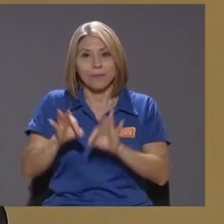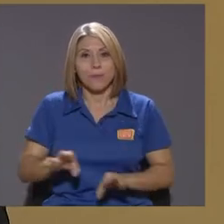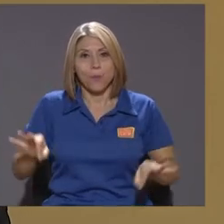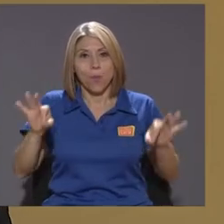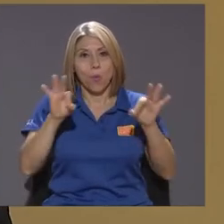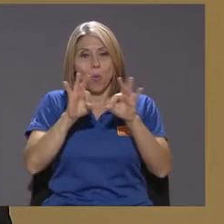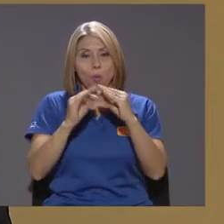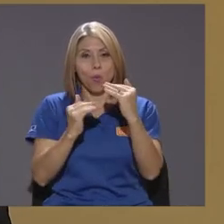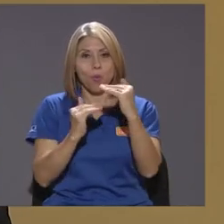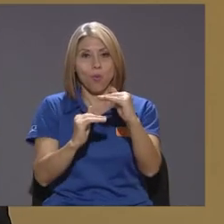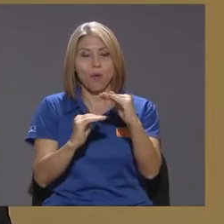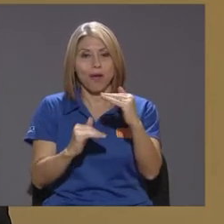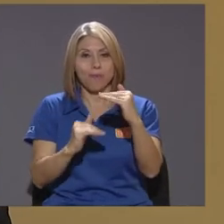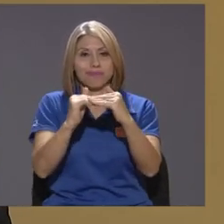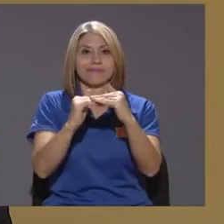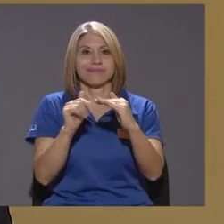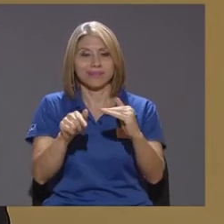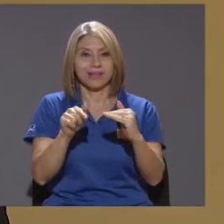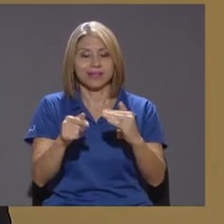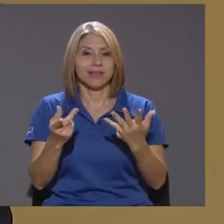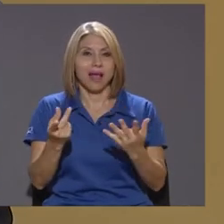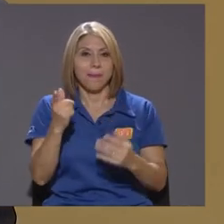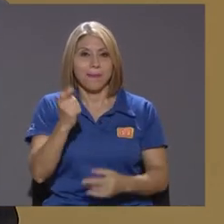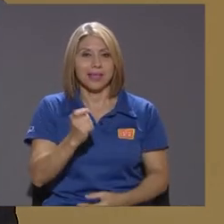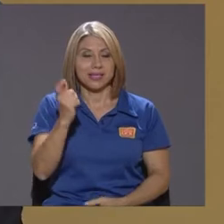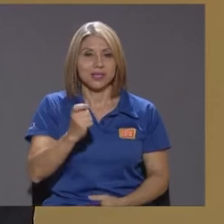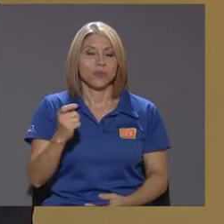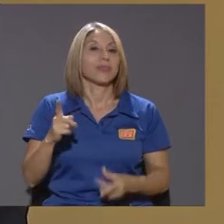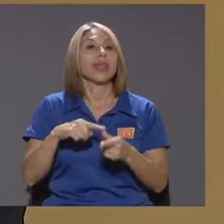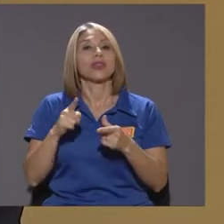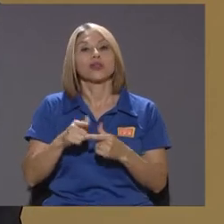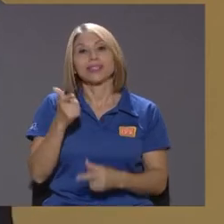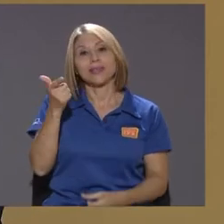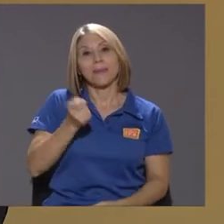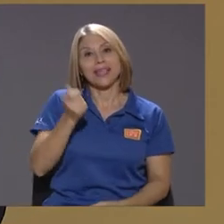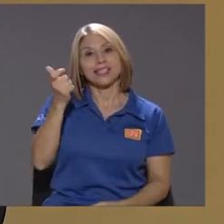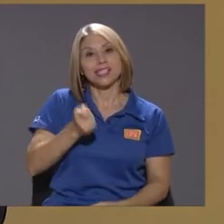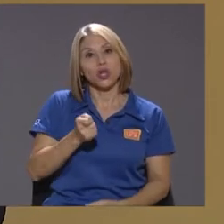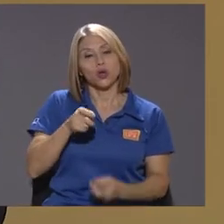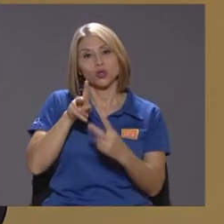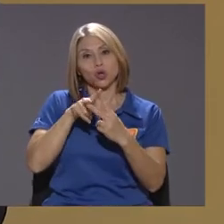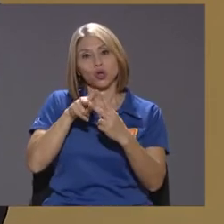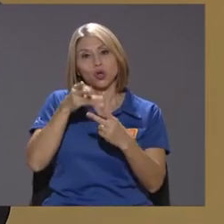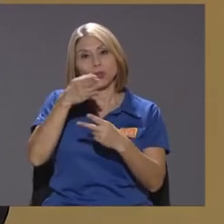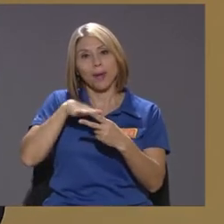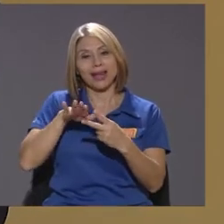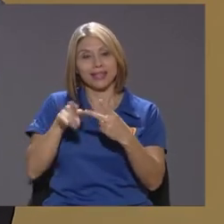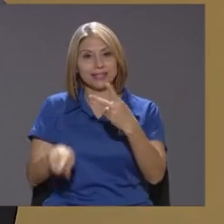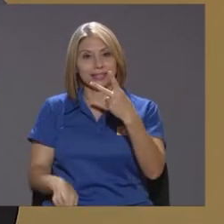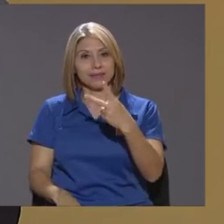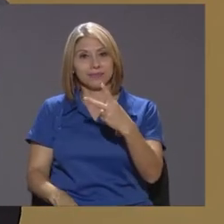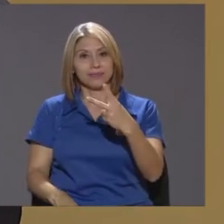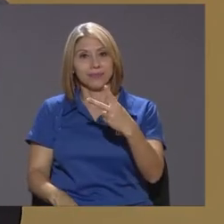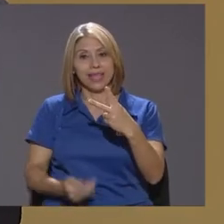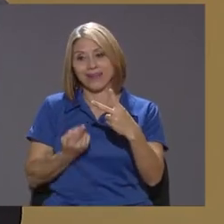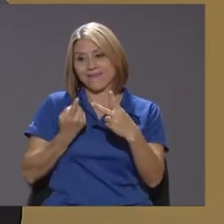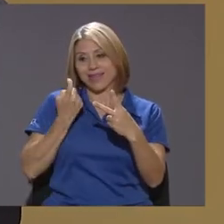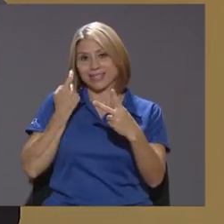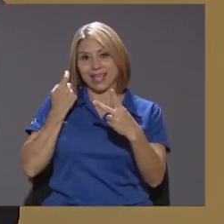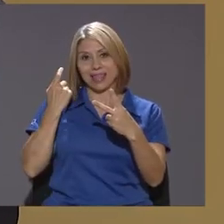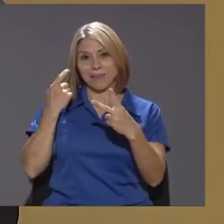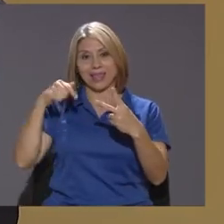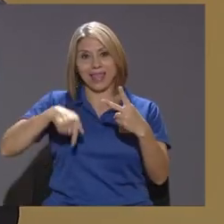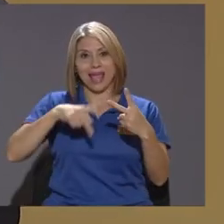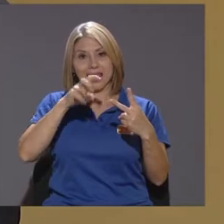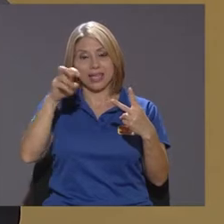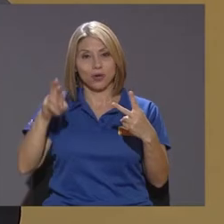esa pensión entonces la pensión está compuesta por dos partes y recientemente en nuestro país